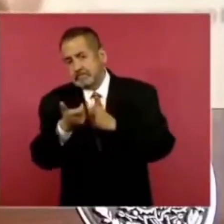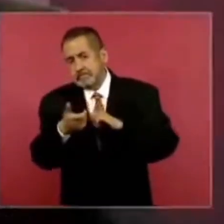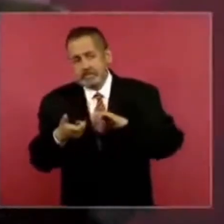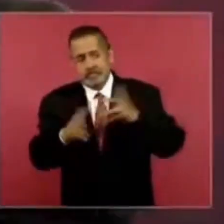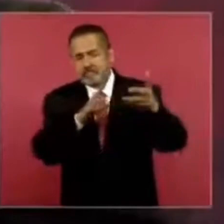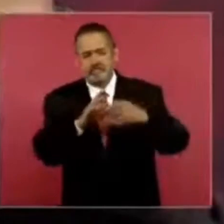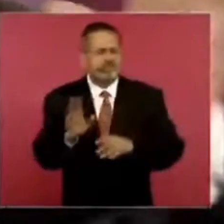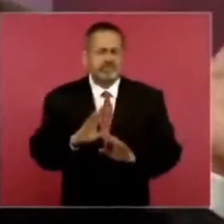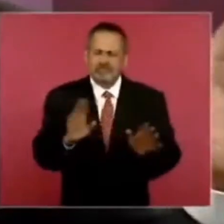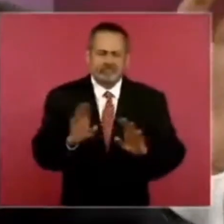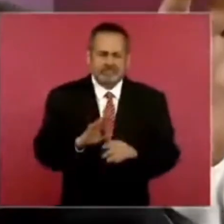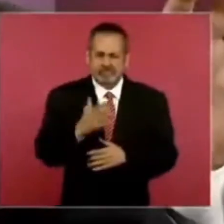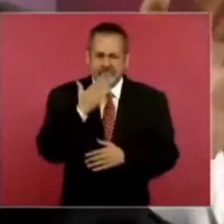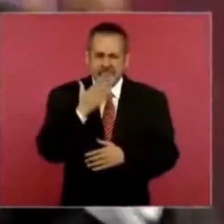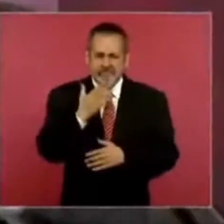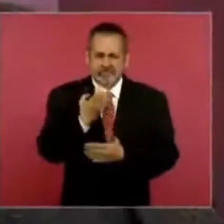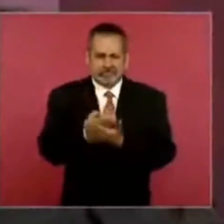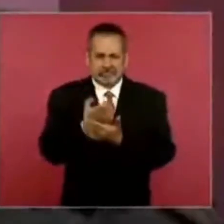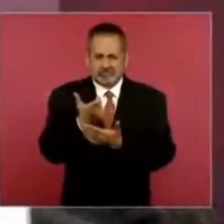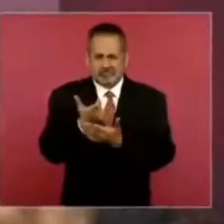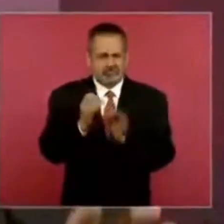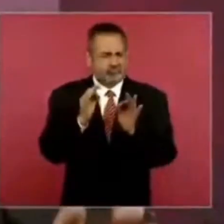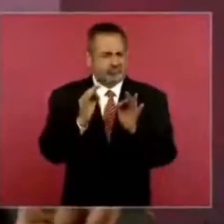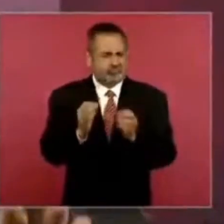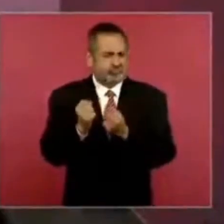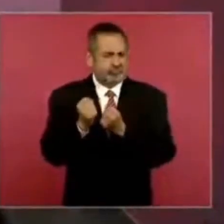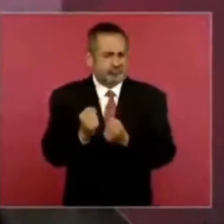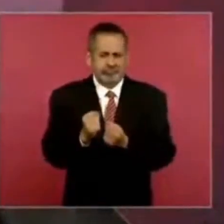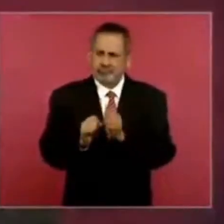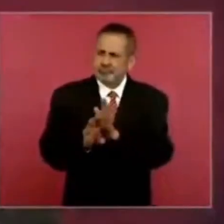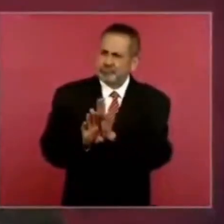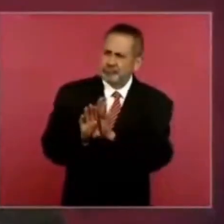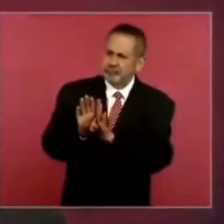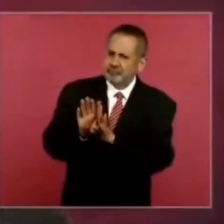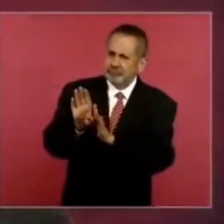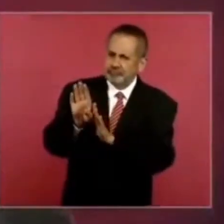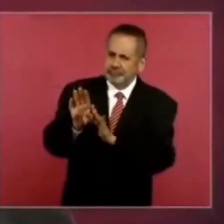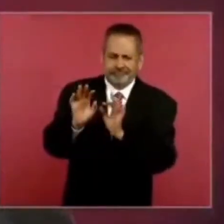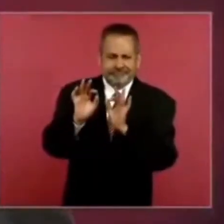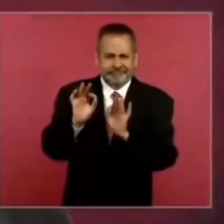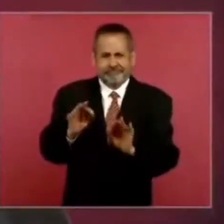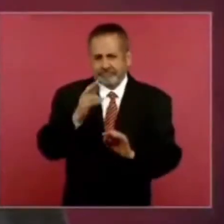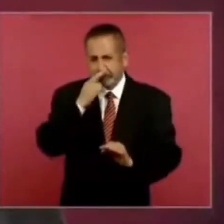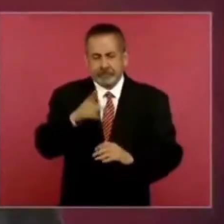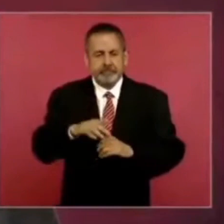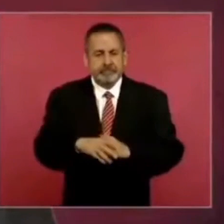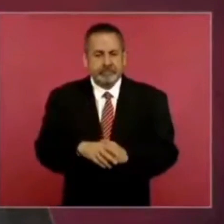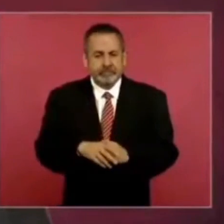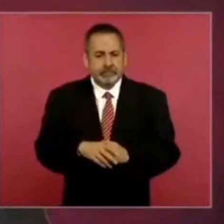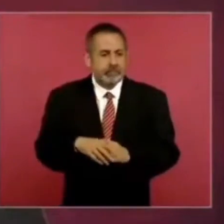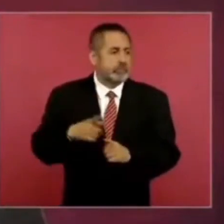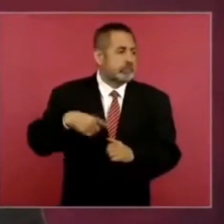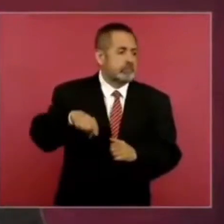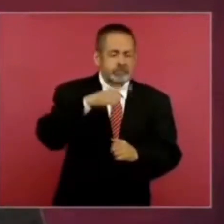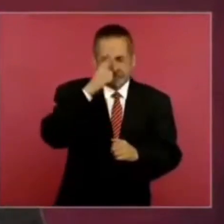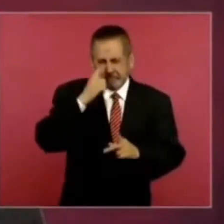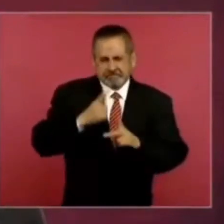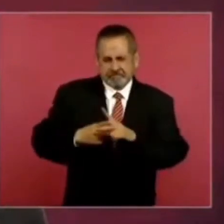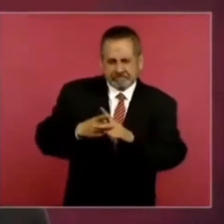está muy bien la economía, está creciendo la economía por encima de los pronósticos